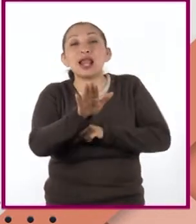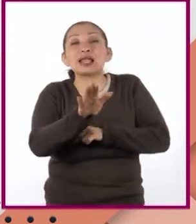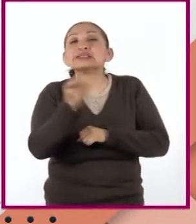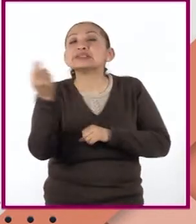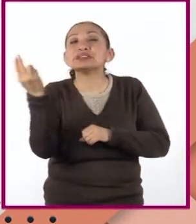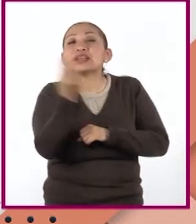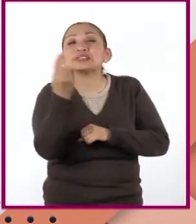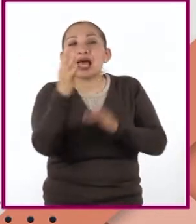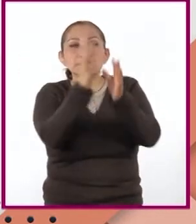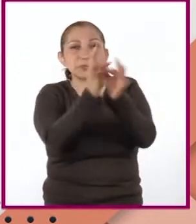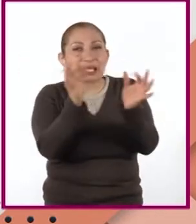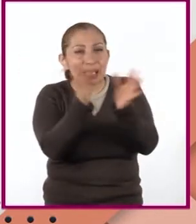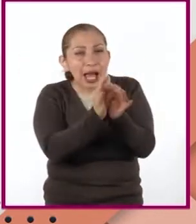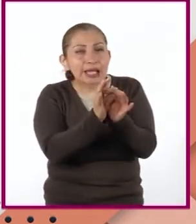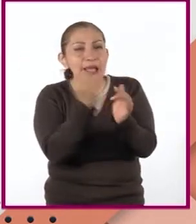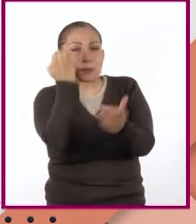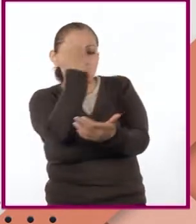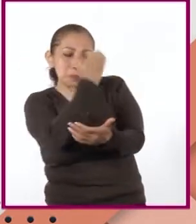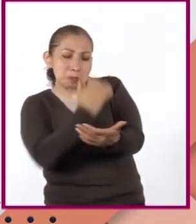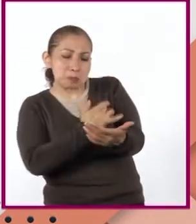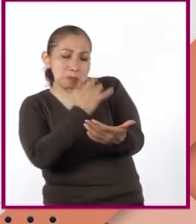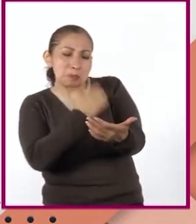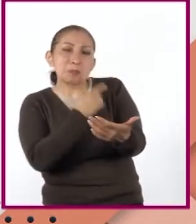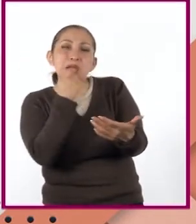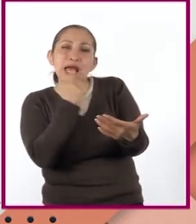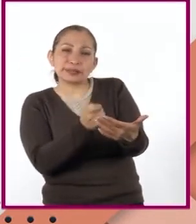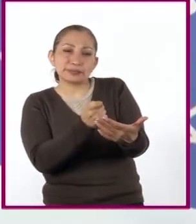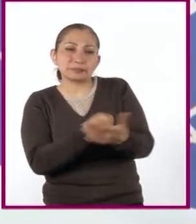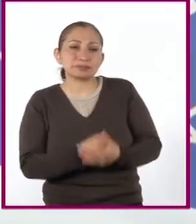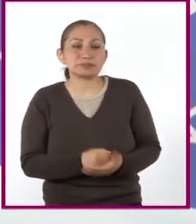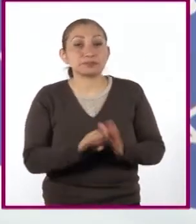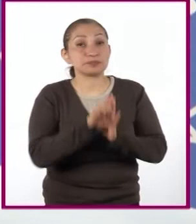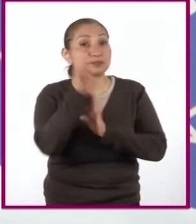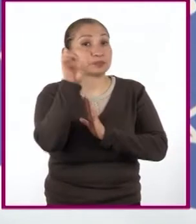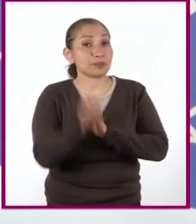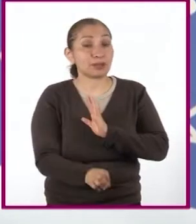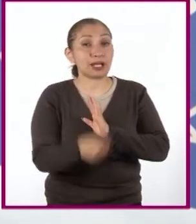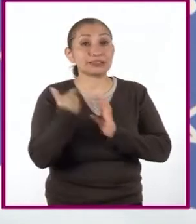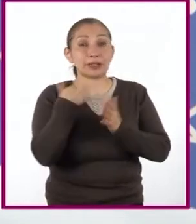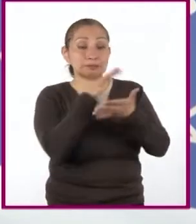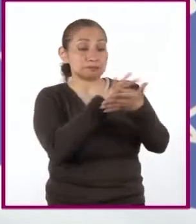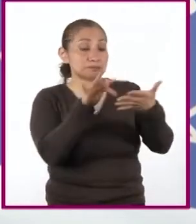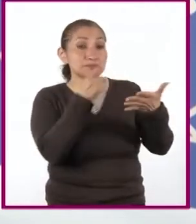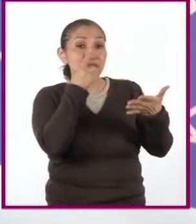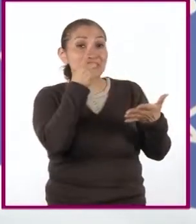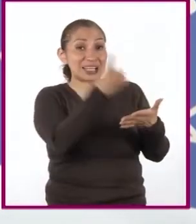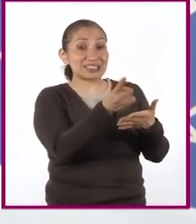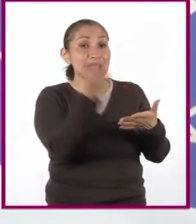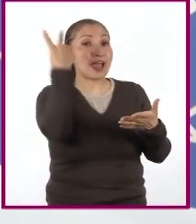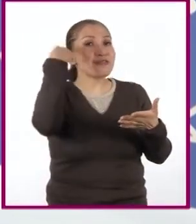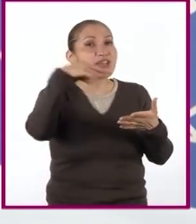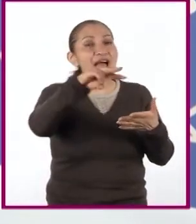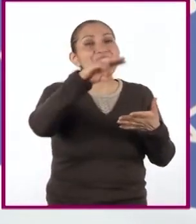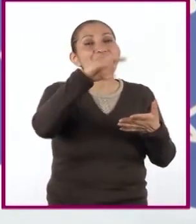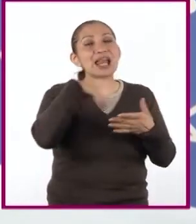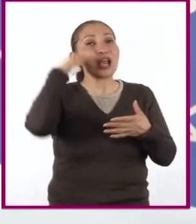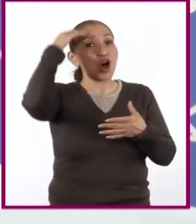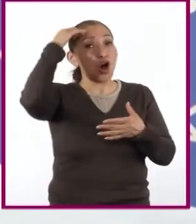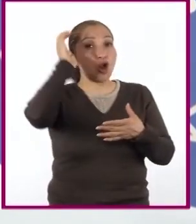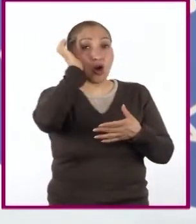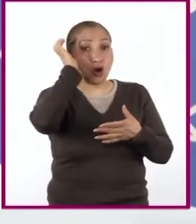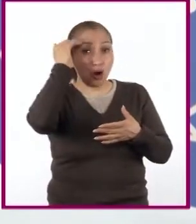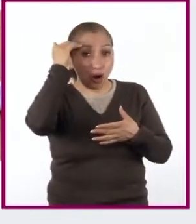ejemplo, si el texto habla sobre los viajes de Cristóbal Colón,